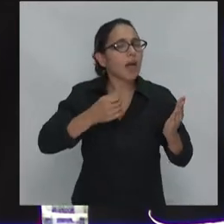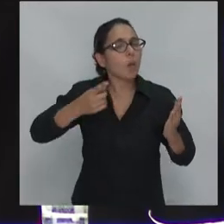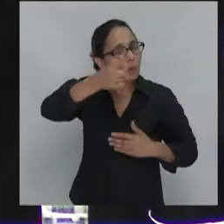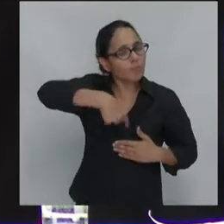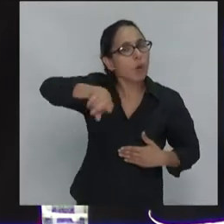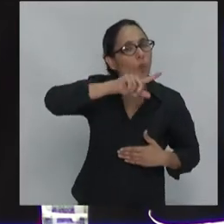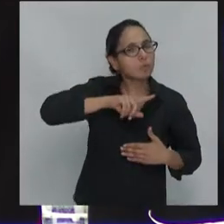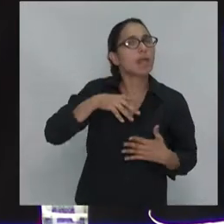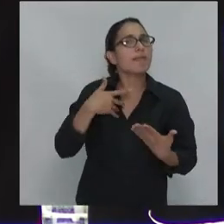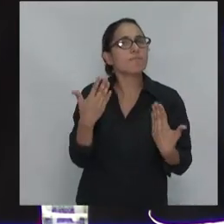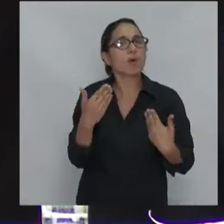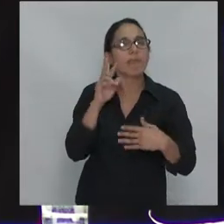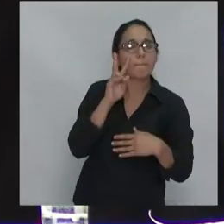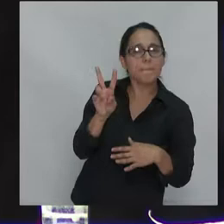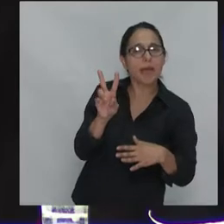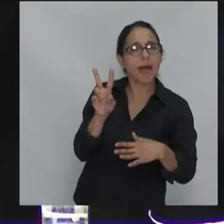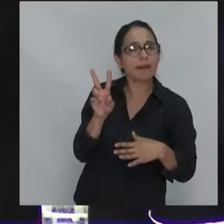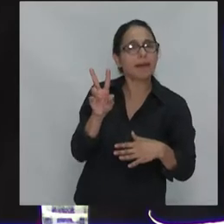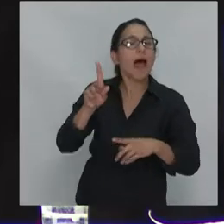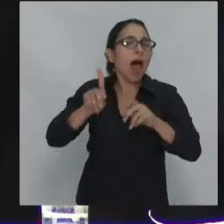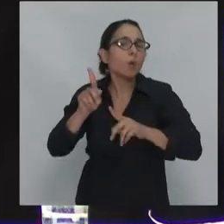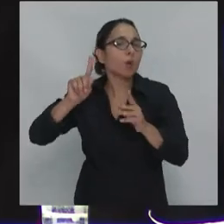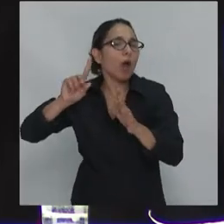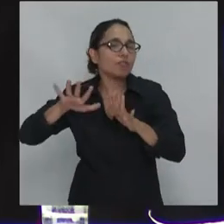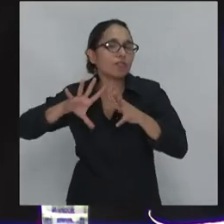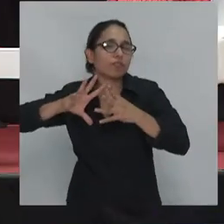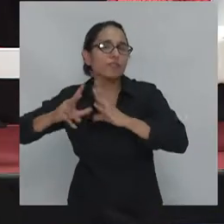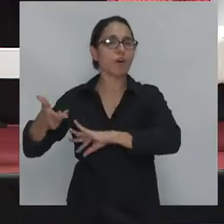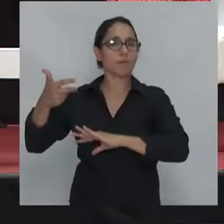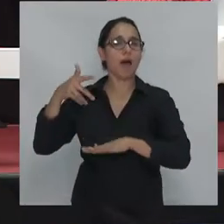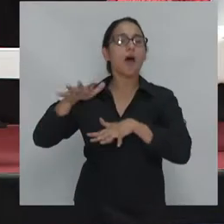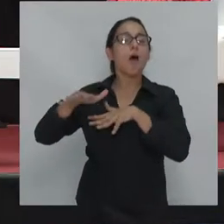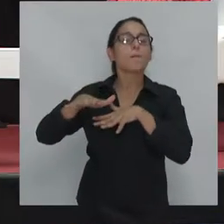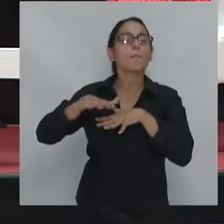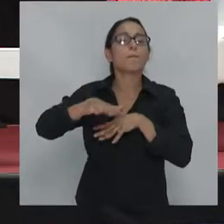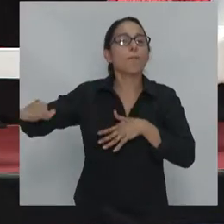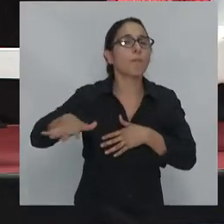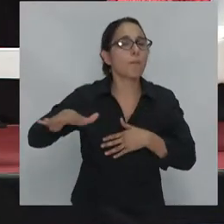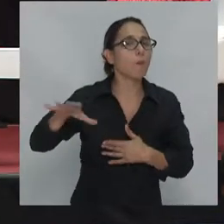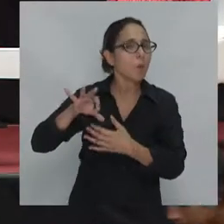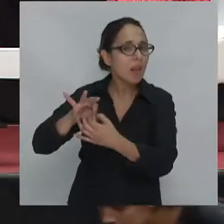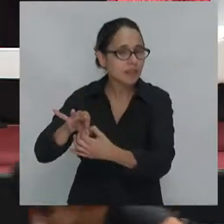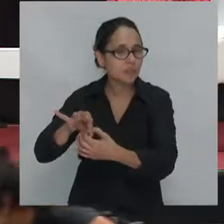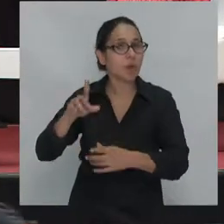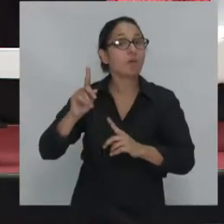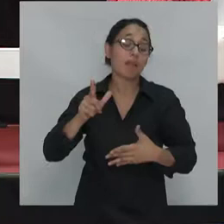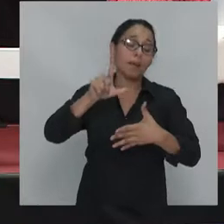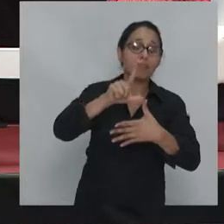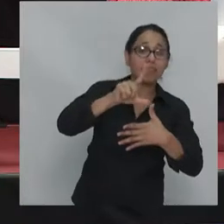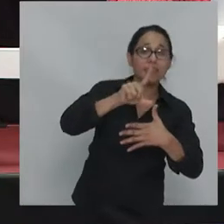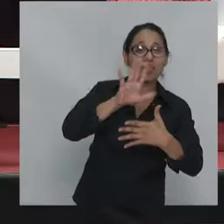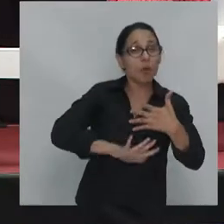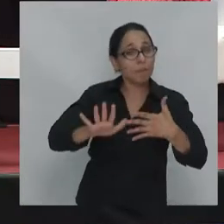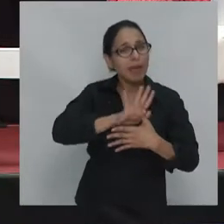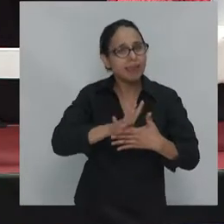entender otros casos de populismo y alguna relevancia también tienen para el caso latinoamericano.